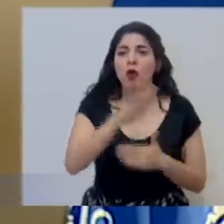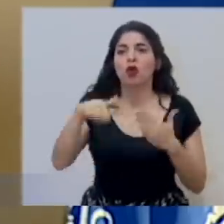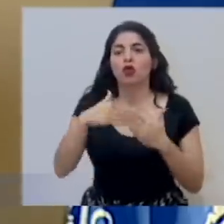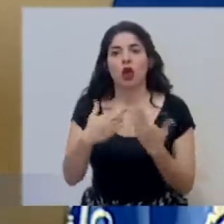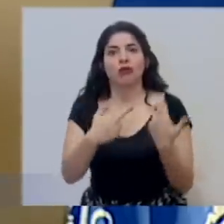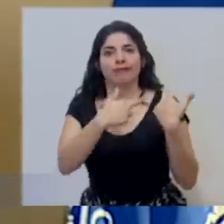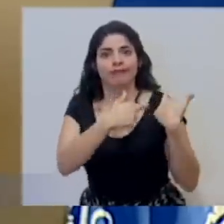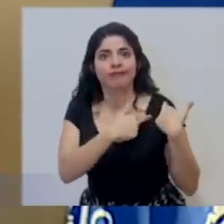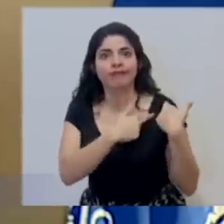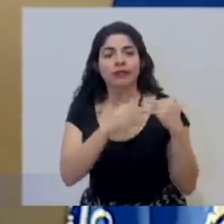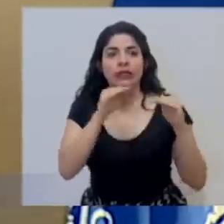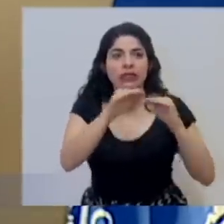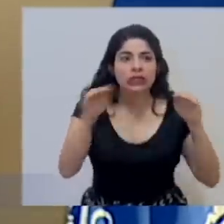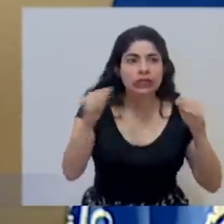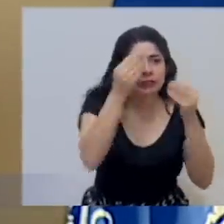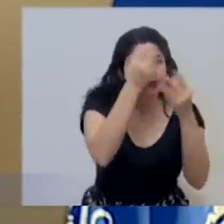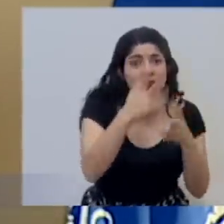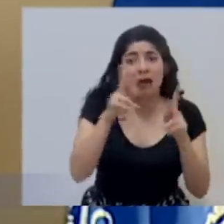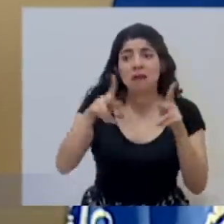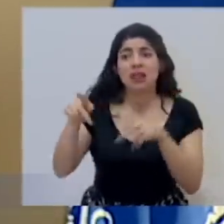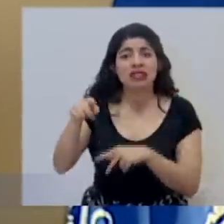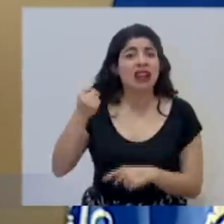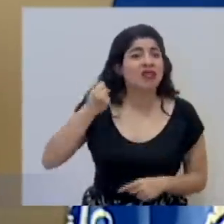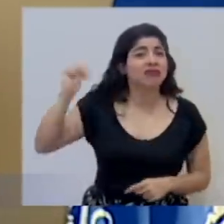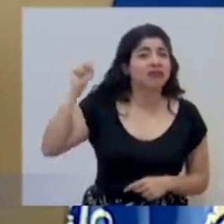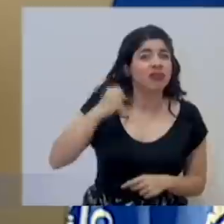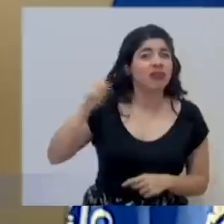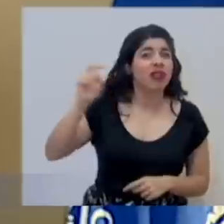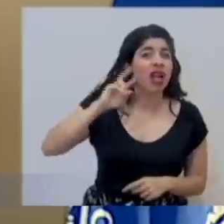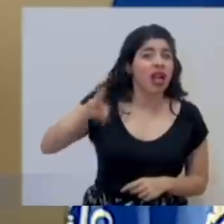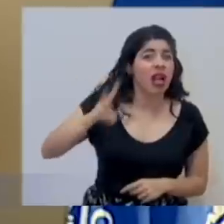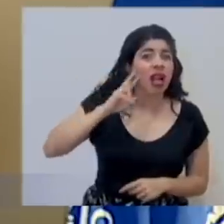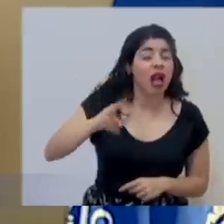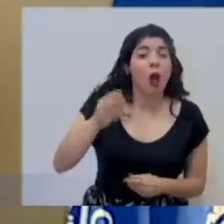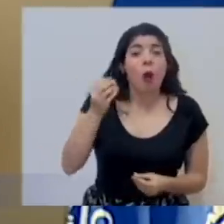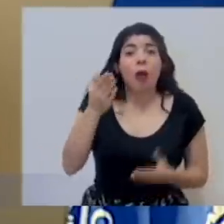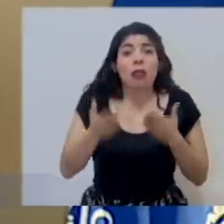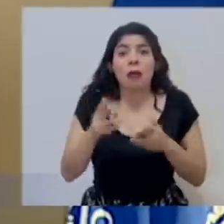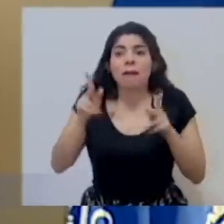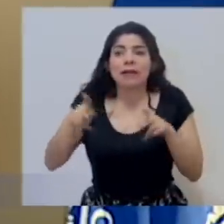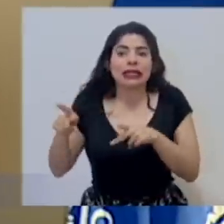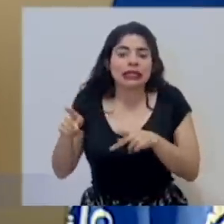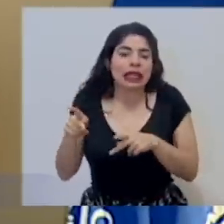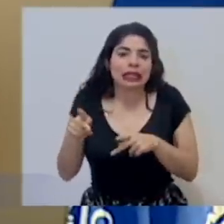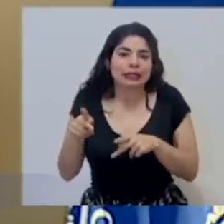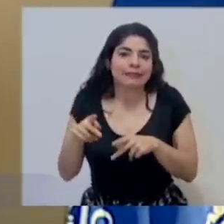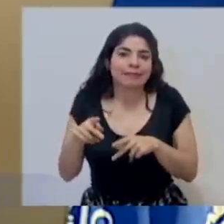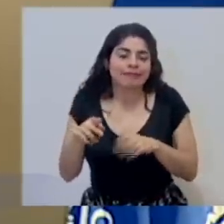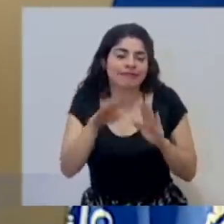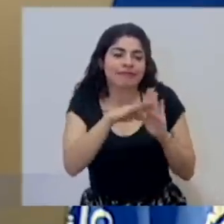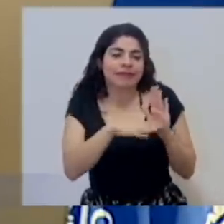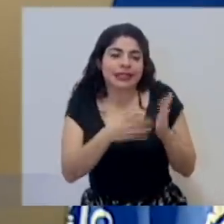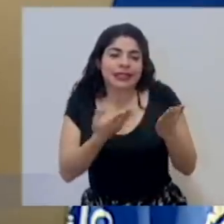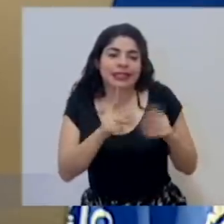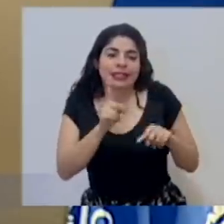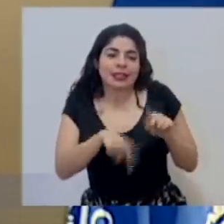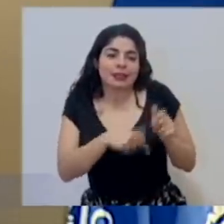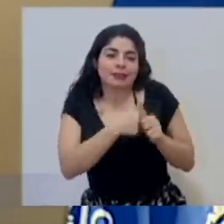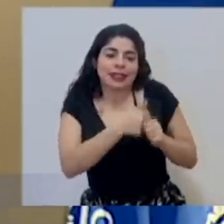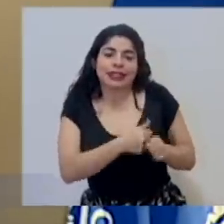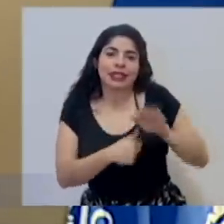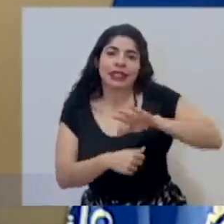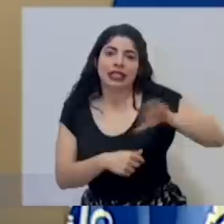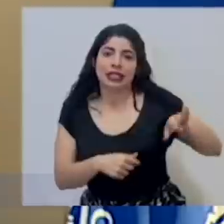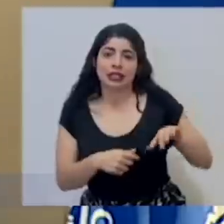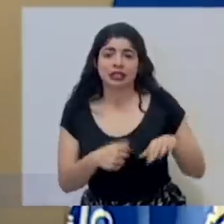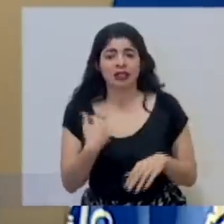y ayudar a que mucha gente que no ha querido entender, o que simplemente tal vez no puede cumplir algunos protocolos,